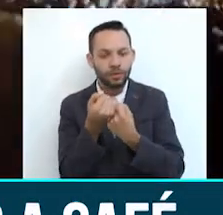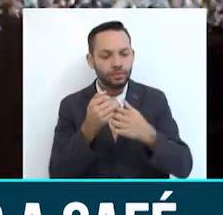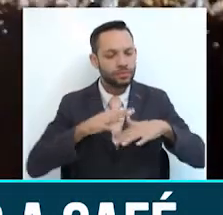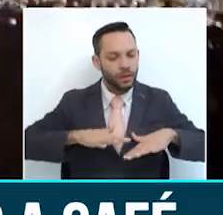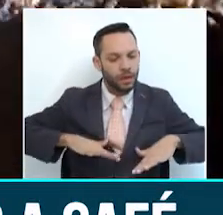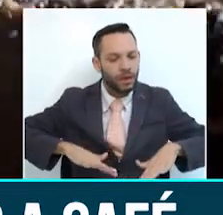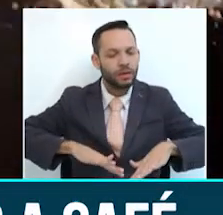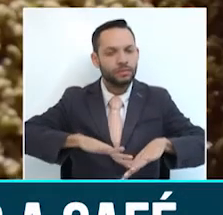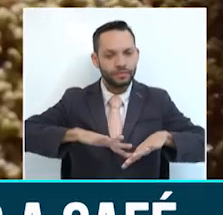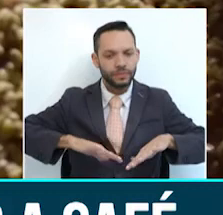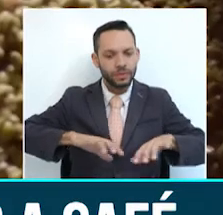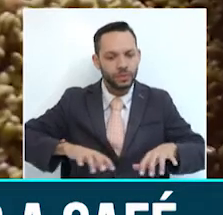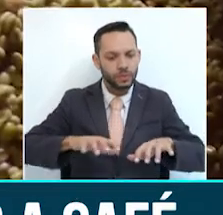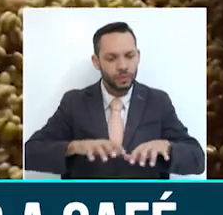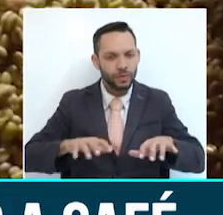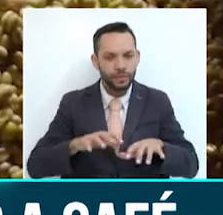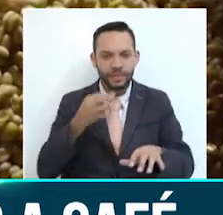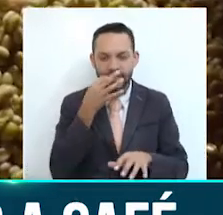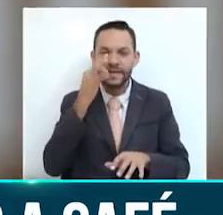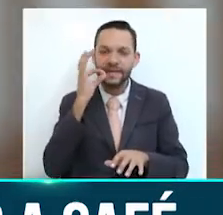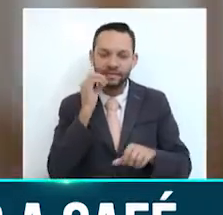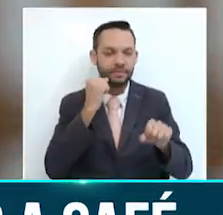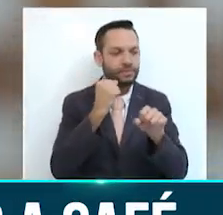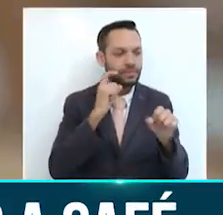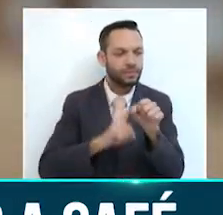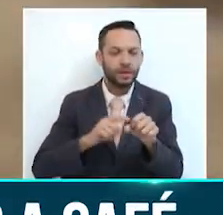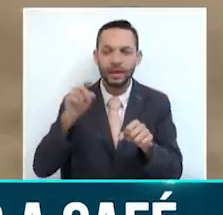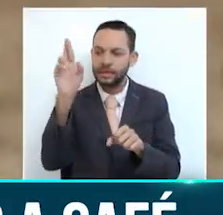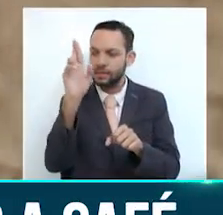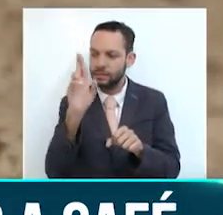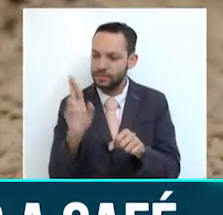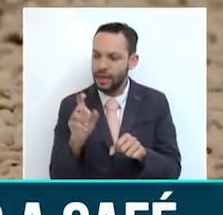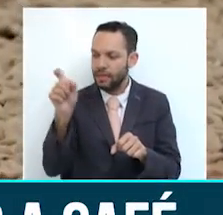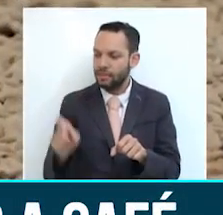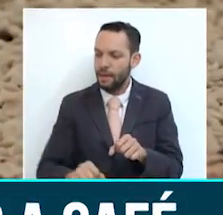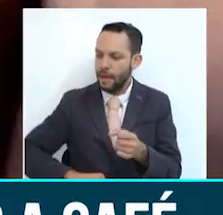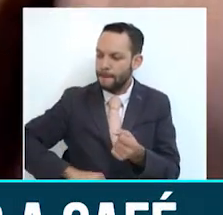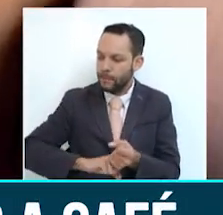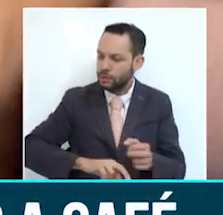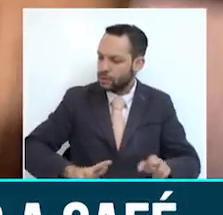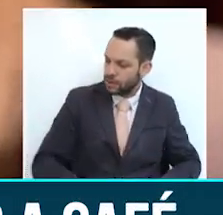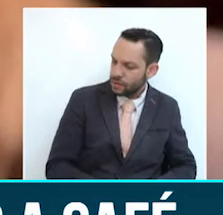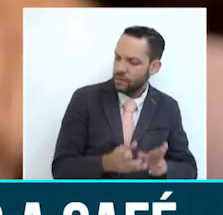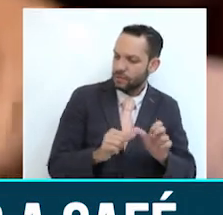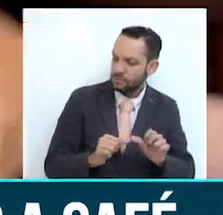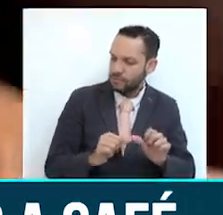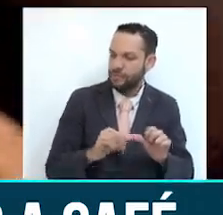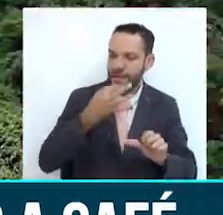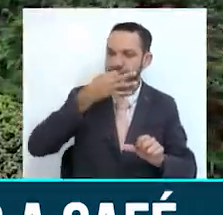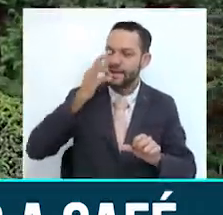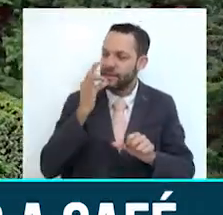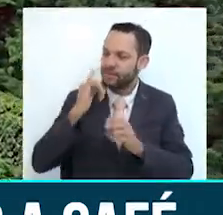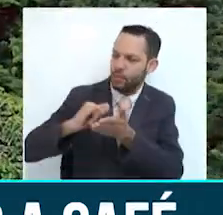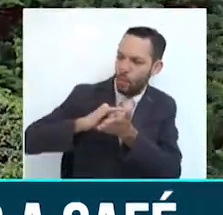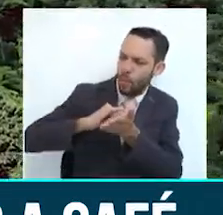especiales por la convicción que tienen las autoridades de Risaralda de que el rescate de la caficultura colombiana está más acá de los precios de la Bolsa de Nueva